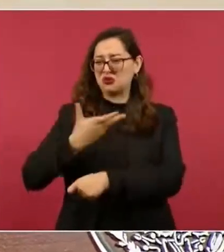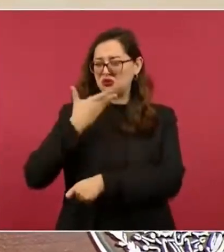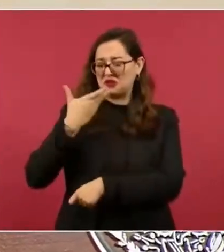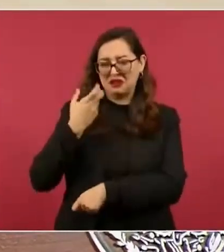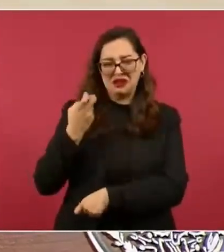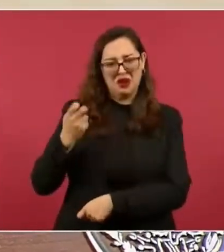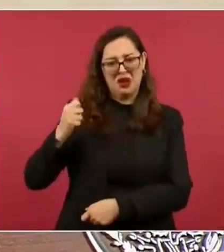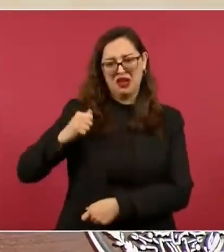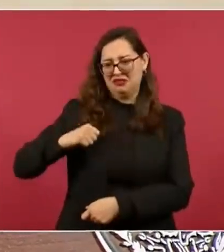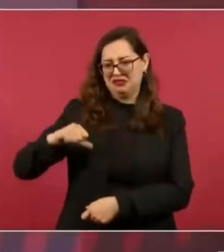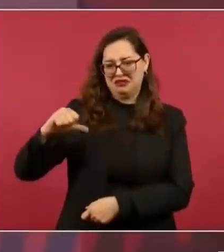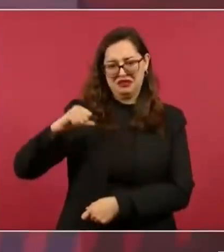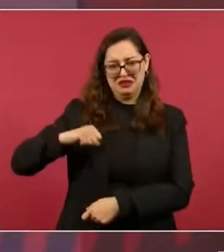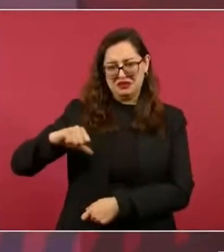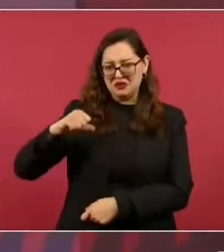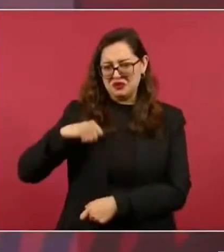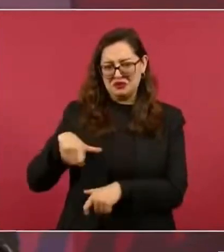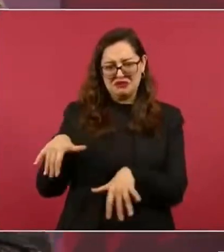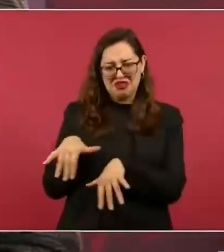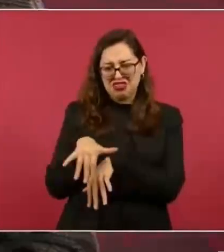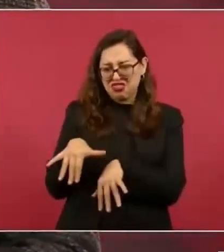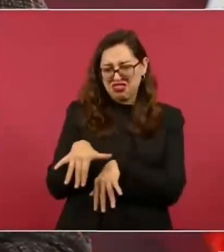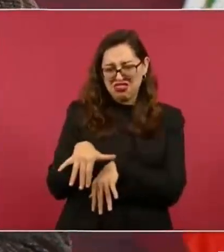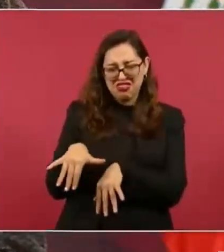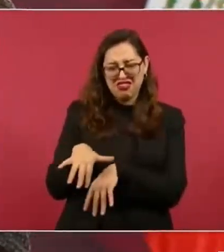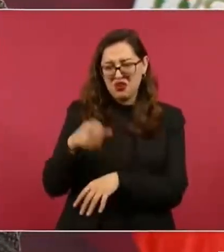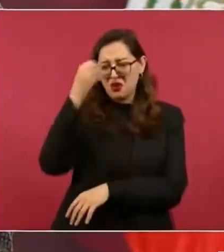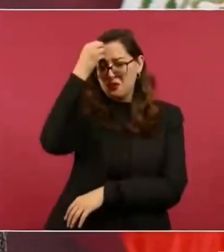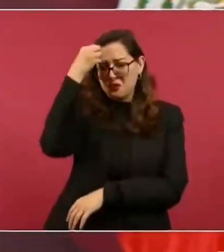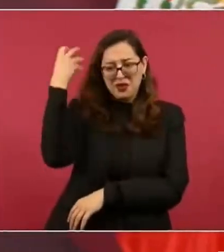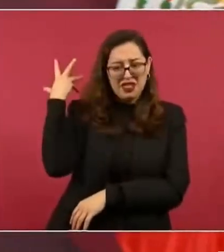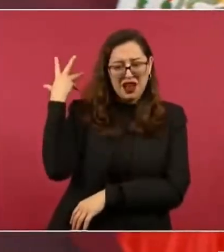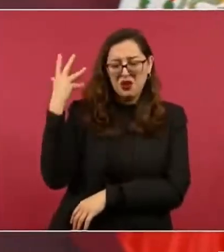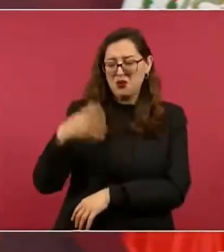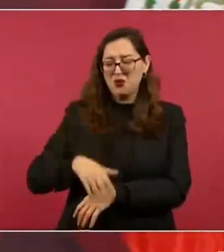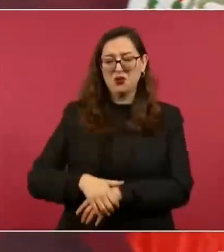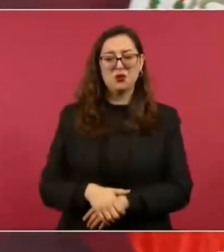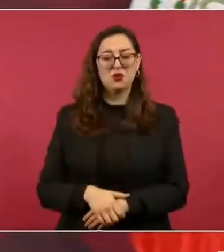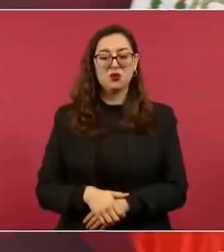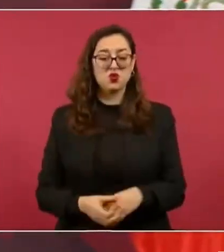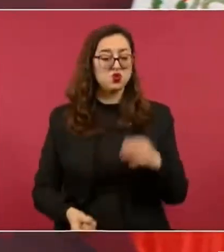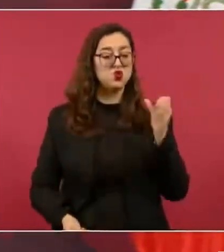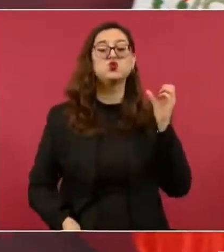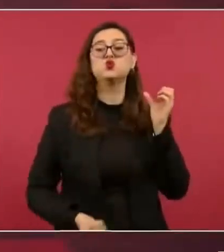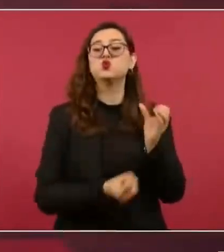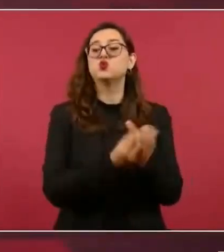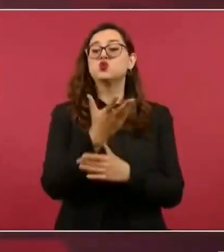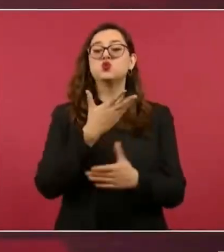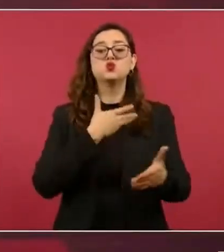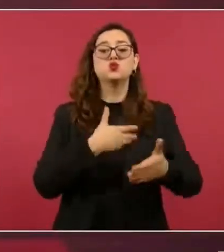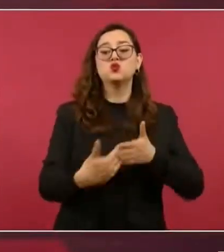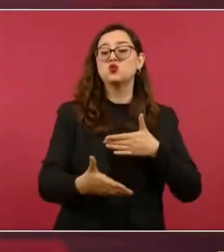a tus